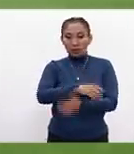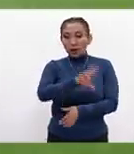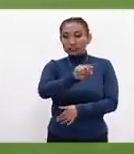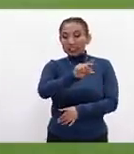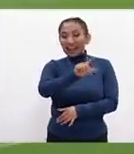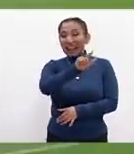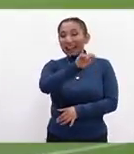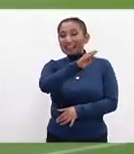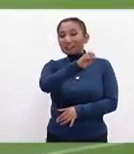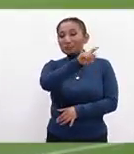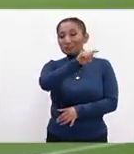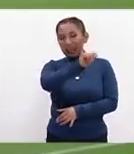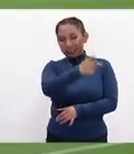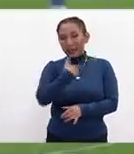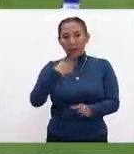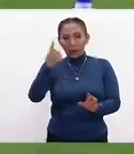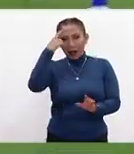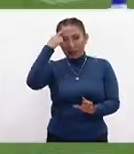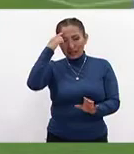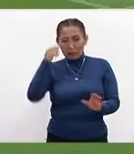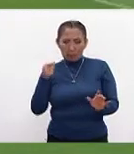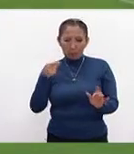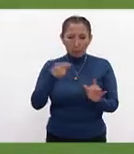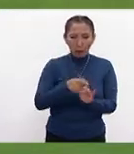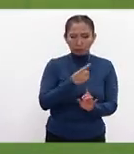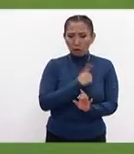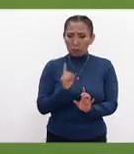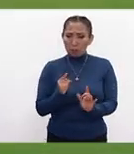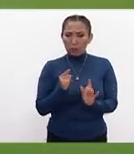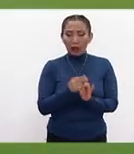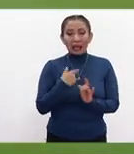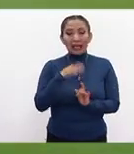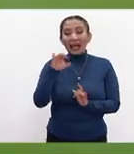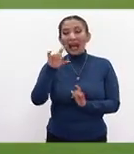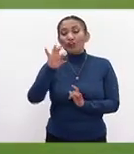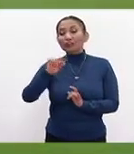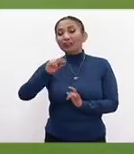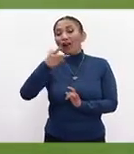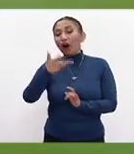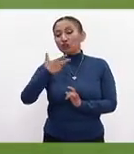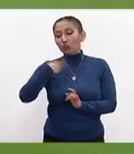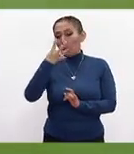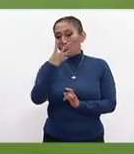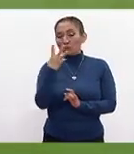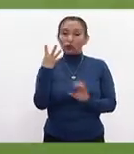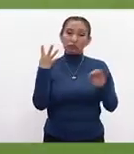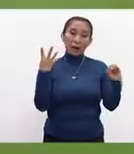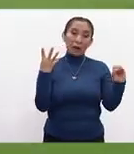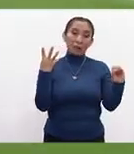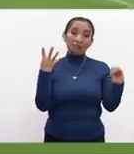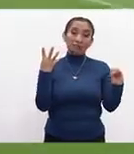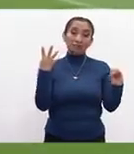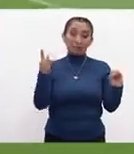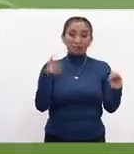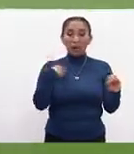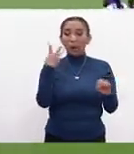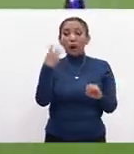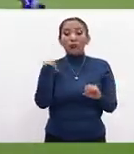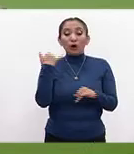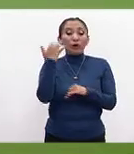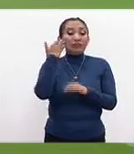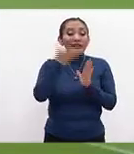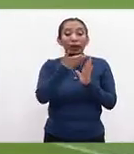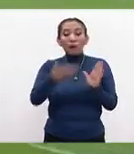Lisbeth Ángeles con el remate de cabeza totalmente sola. Y Carla Nieto al 88 hizo el 4 goles por 0. Quedan 4